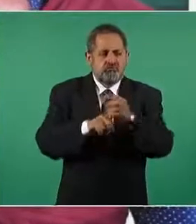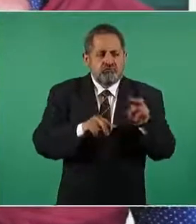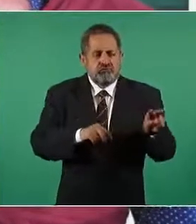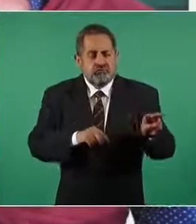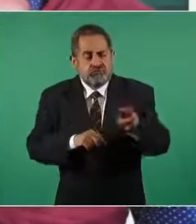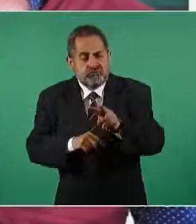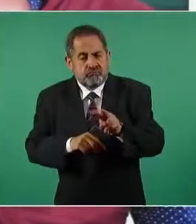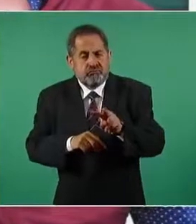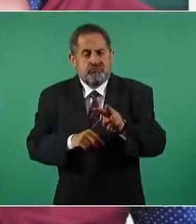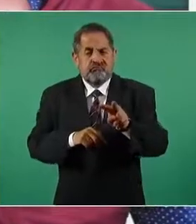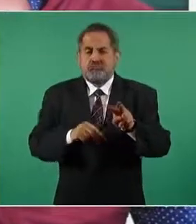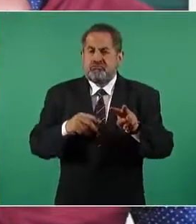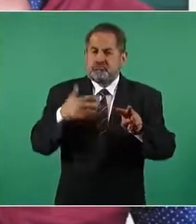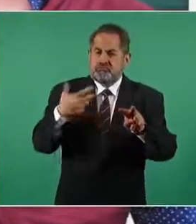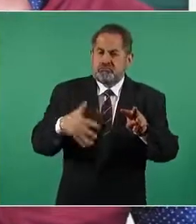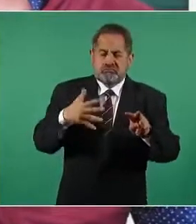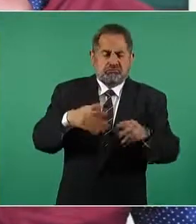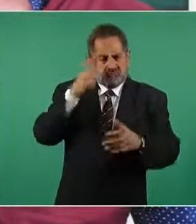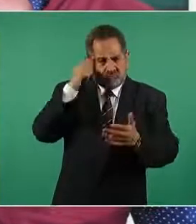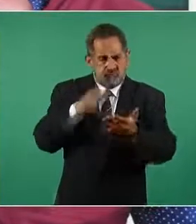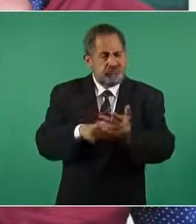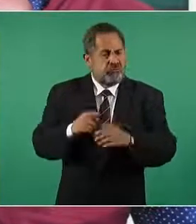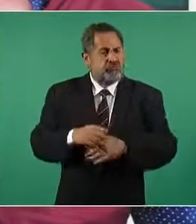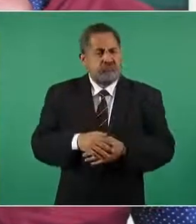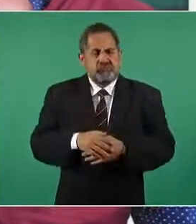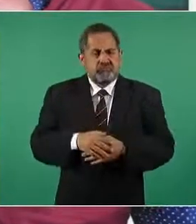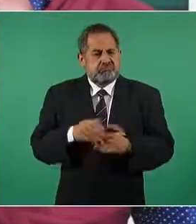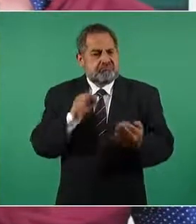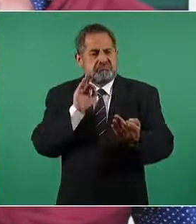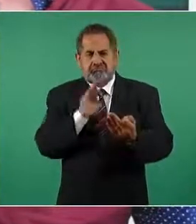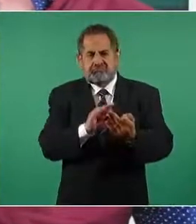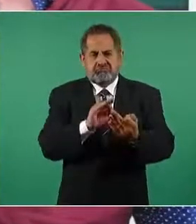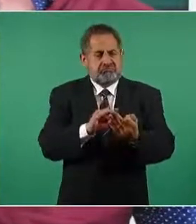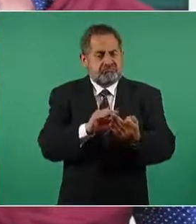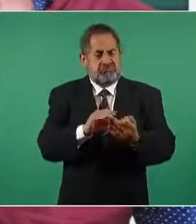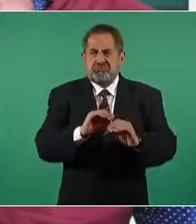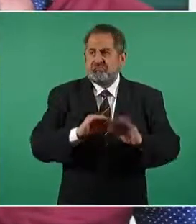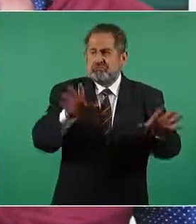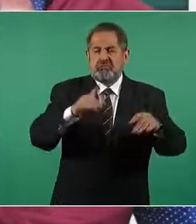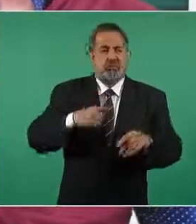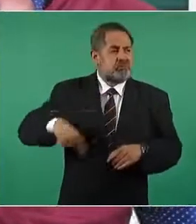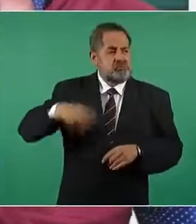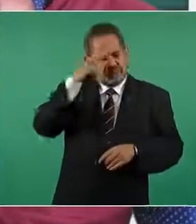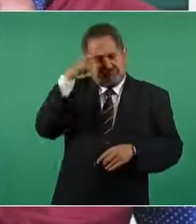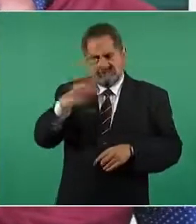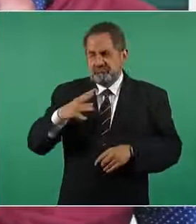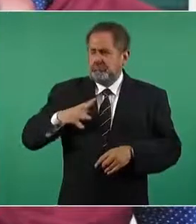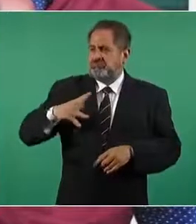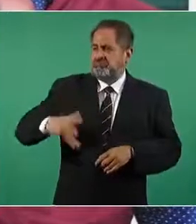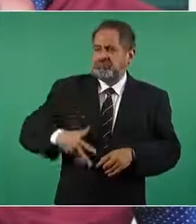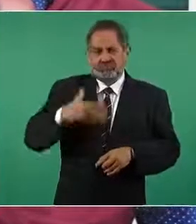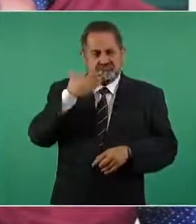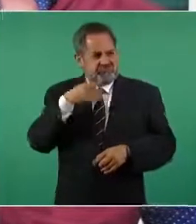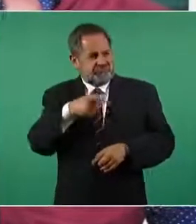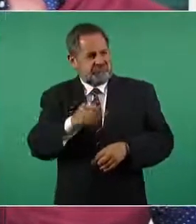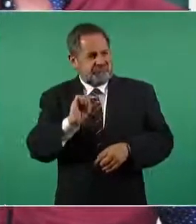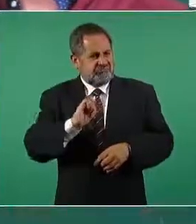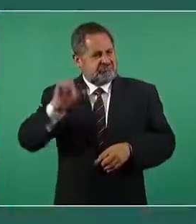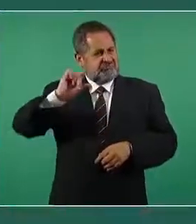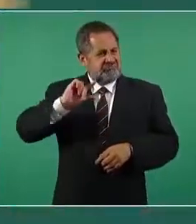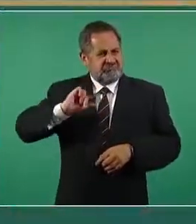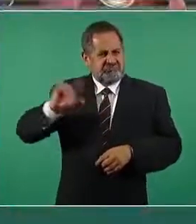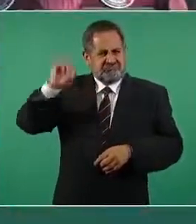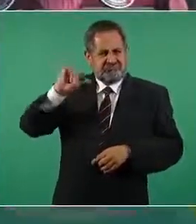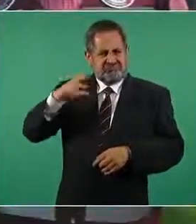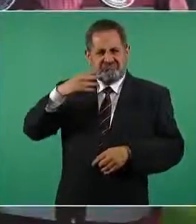obra que yo creo que en el muy corto plazo va a ser un orgullo para todos los mexicanos o sea había instalaciones de primer nivel